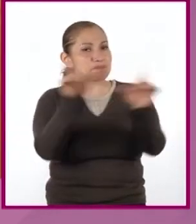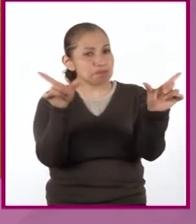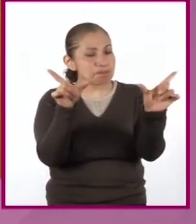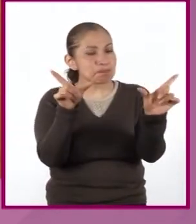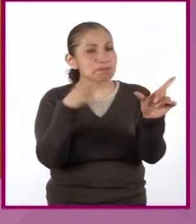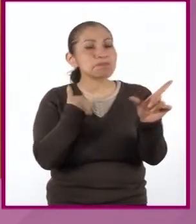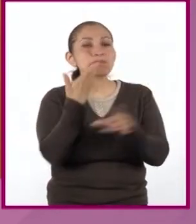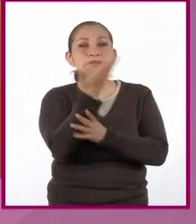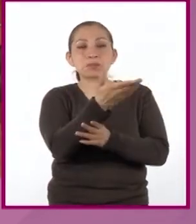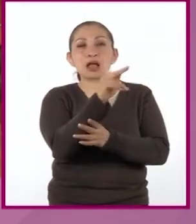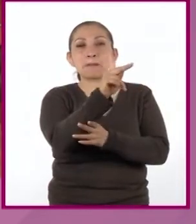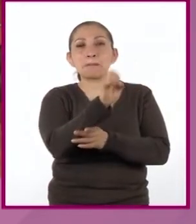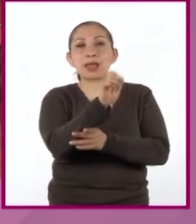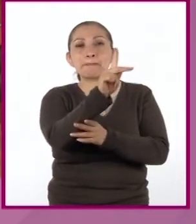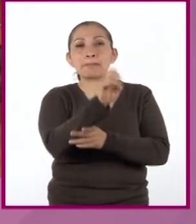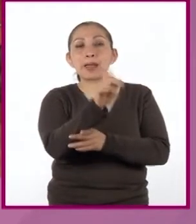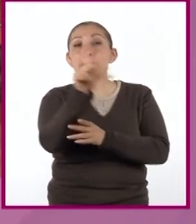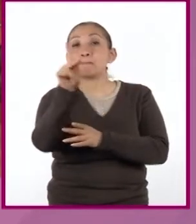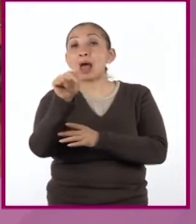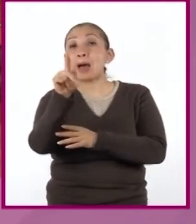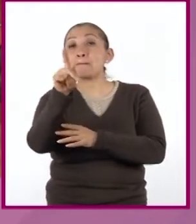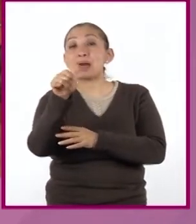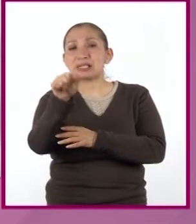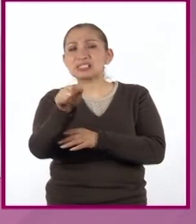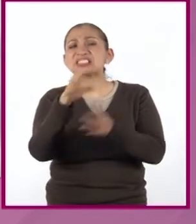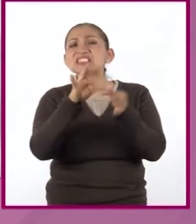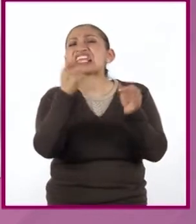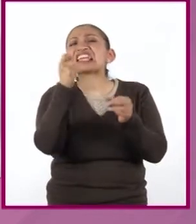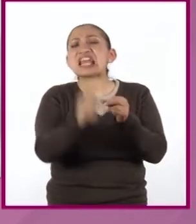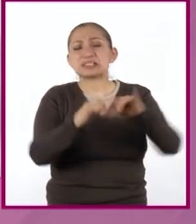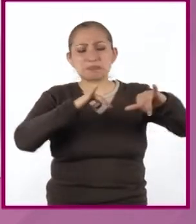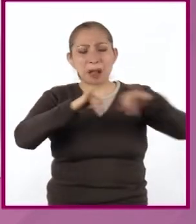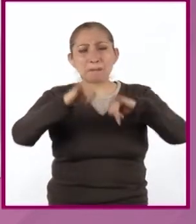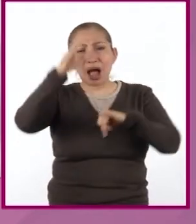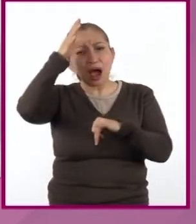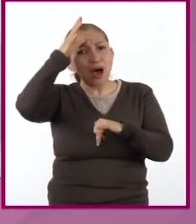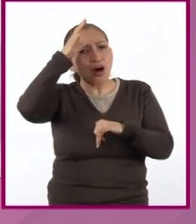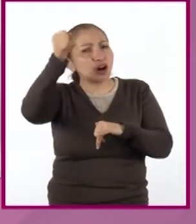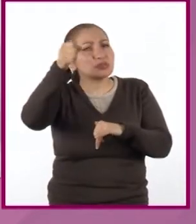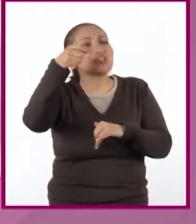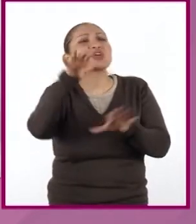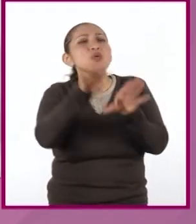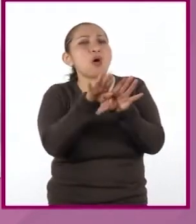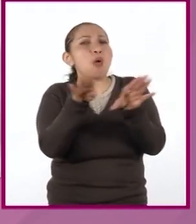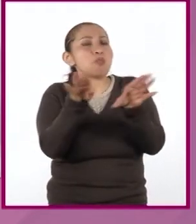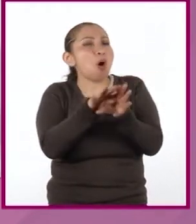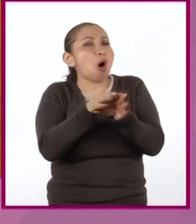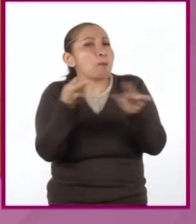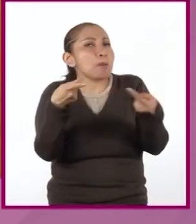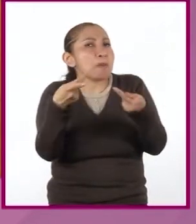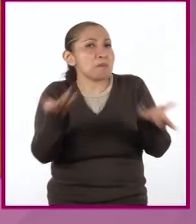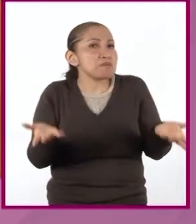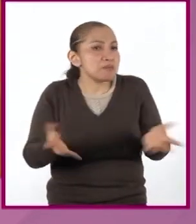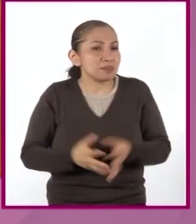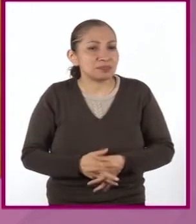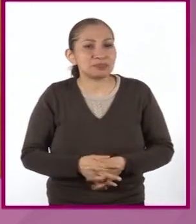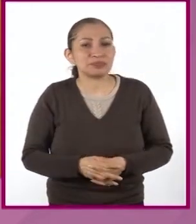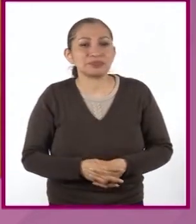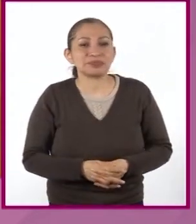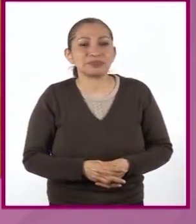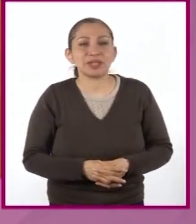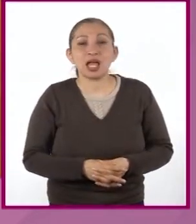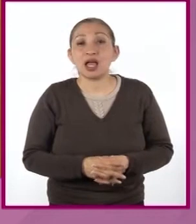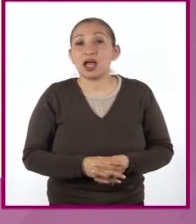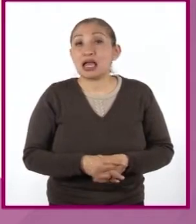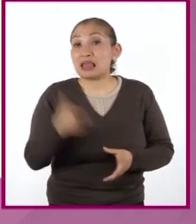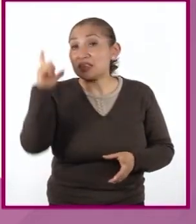vamos a pedirle a Pepe Papas que nos explique qué es un mapa conceptual y cómo se cocina. No es un